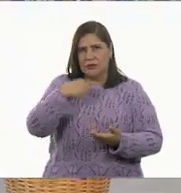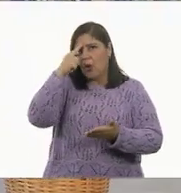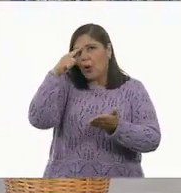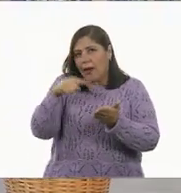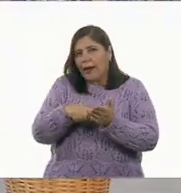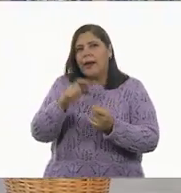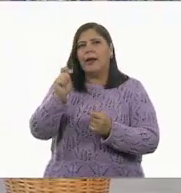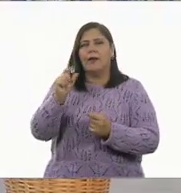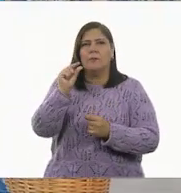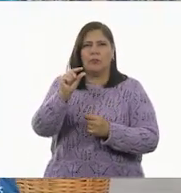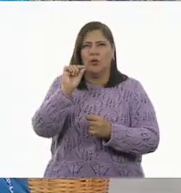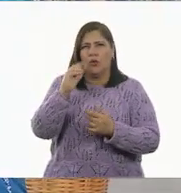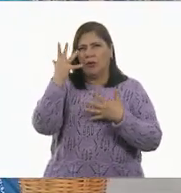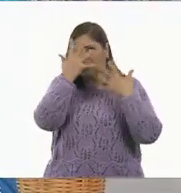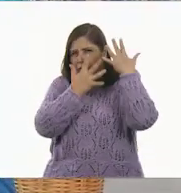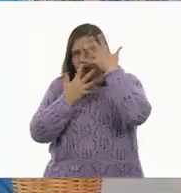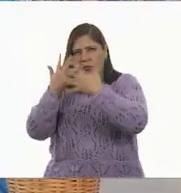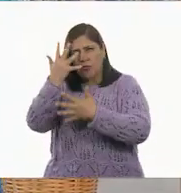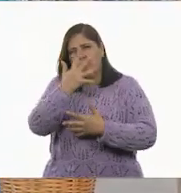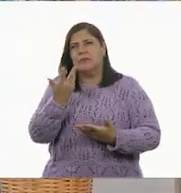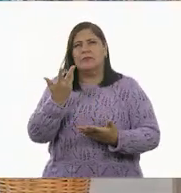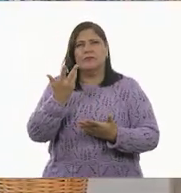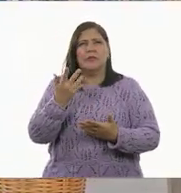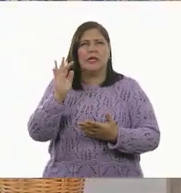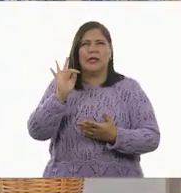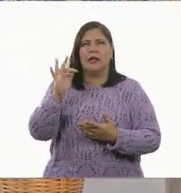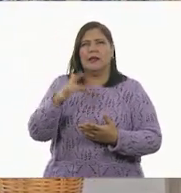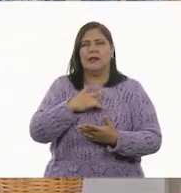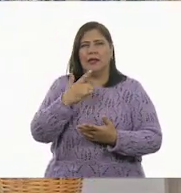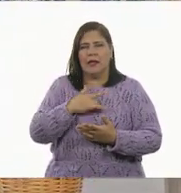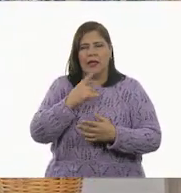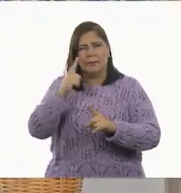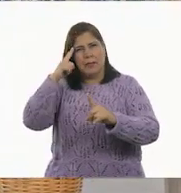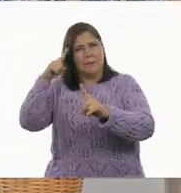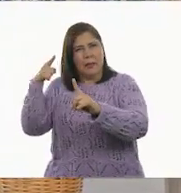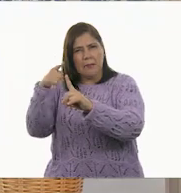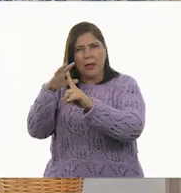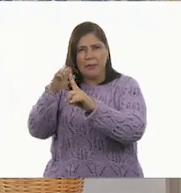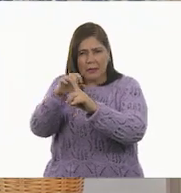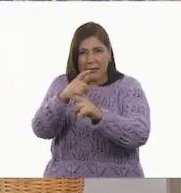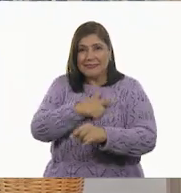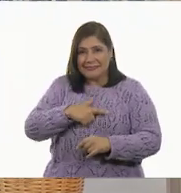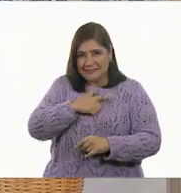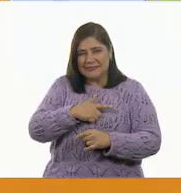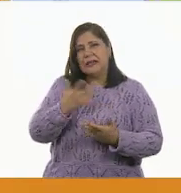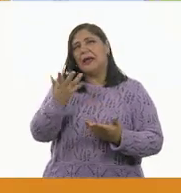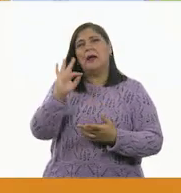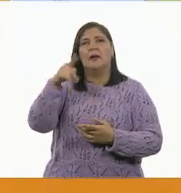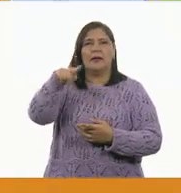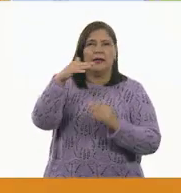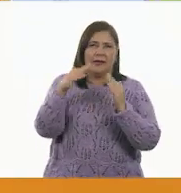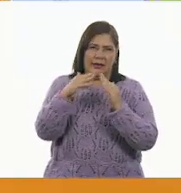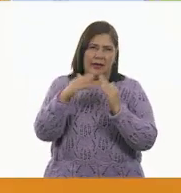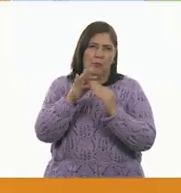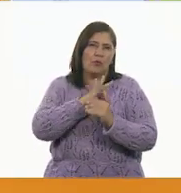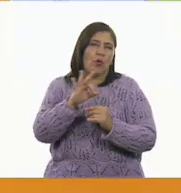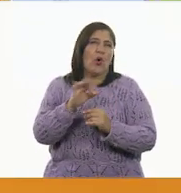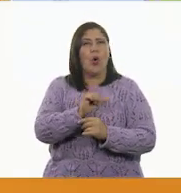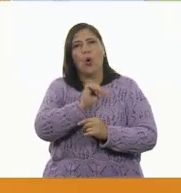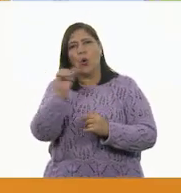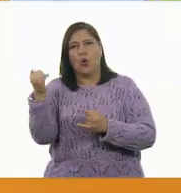y como estoy viendo que nos gusta esta parte de los retos, ¿qué les parece ahí en casa si jugamos otro juego?